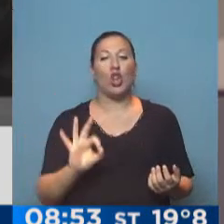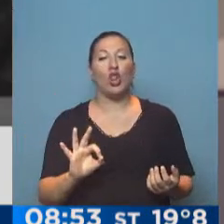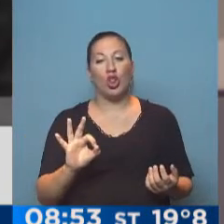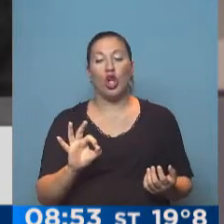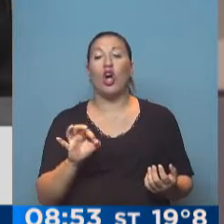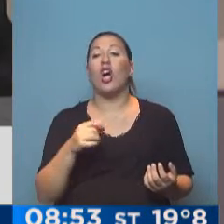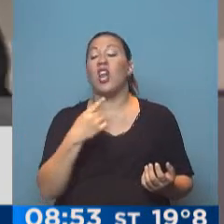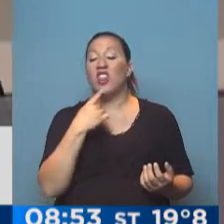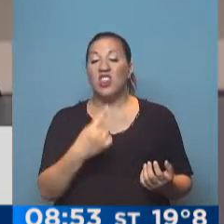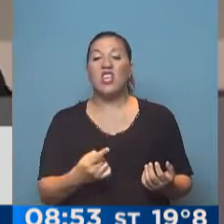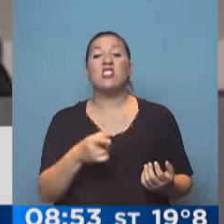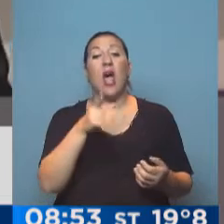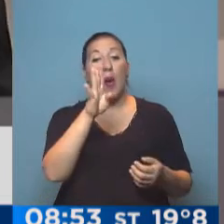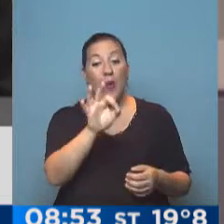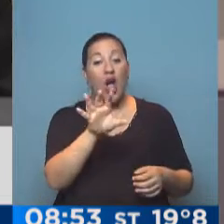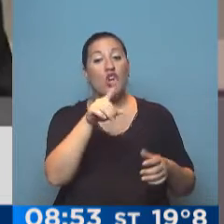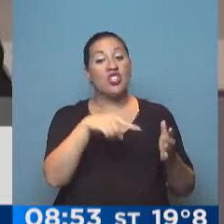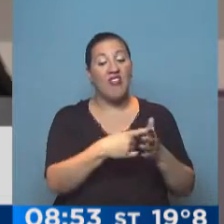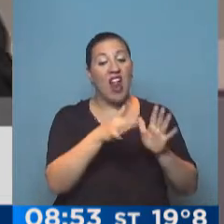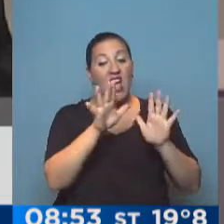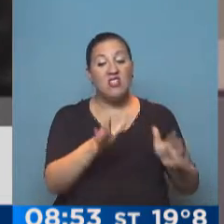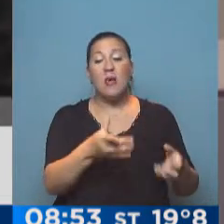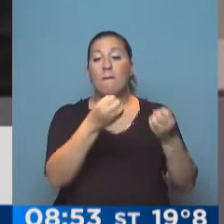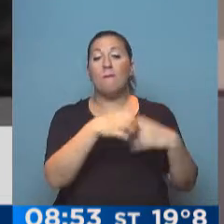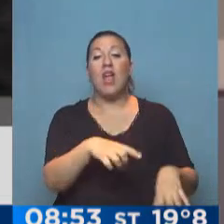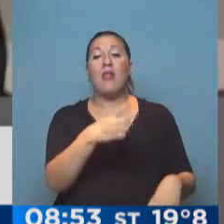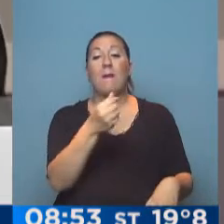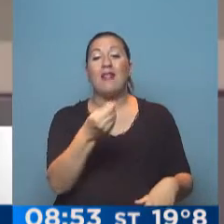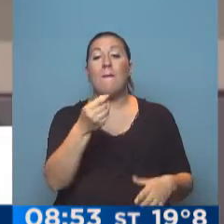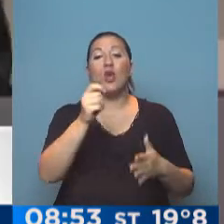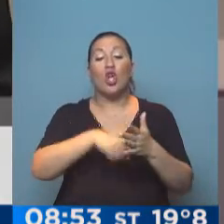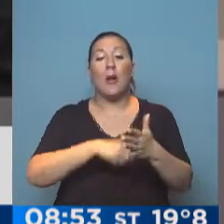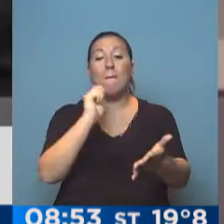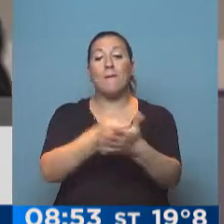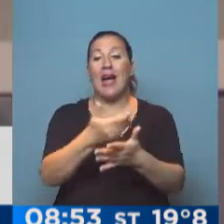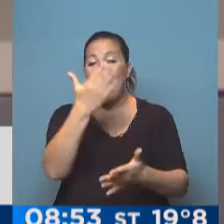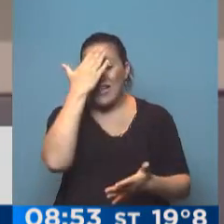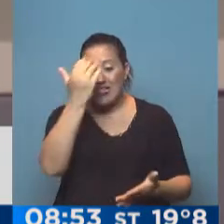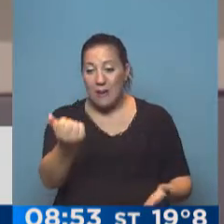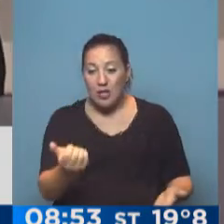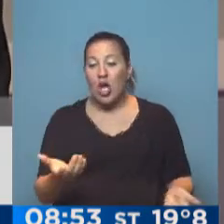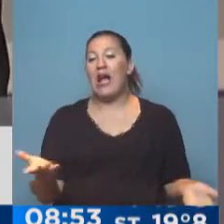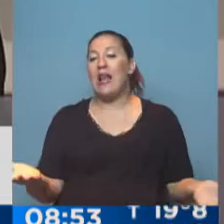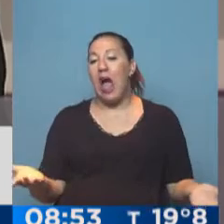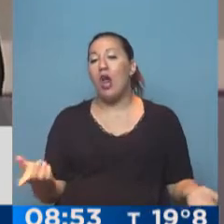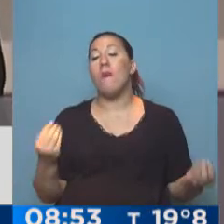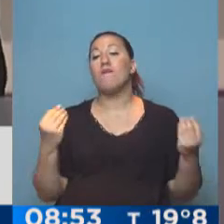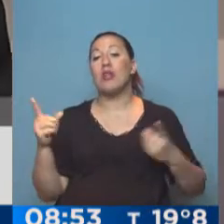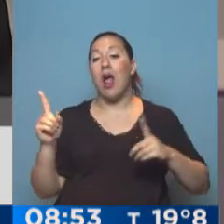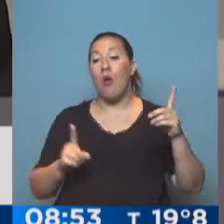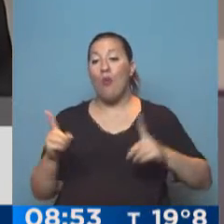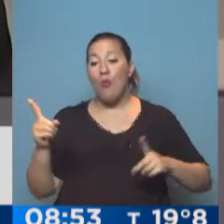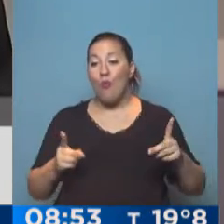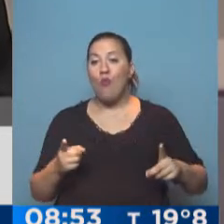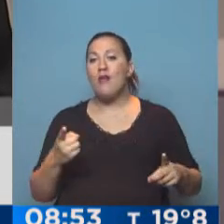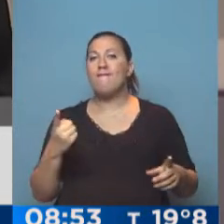perdiendo plata el Banco Central porque estos contratos se pagan a 15 pesos. Claro, se pagan a 15 pesos porque hay quien especula con esto, con que